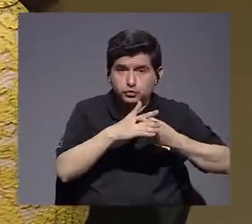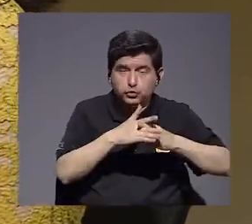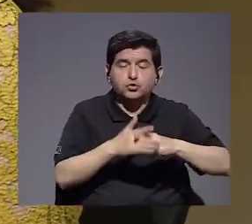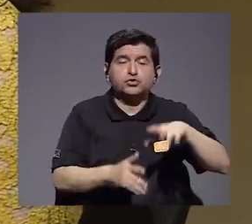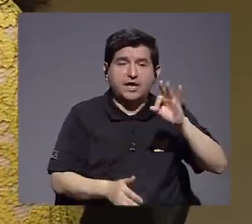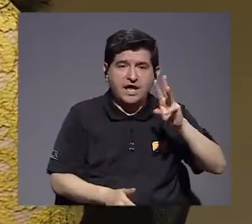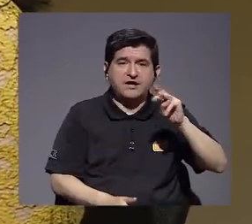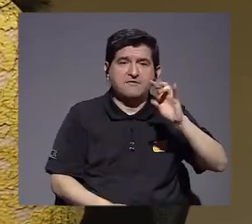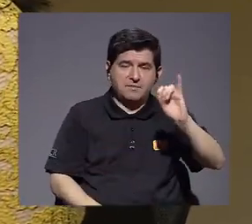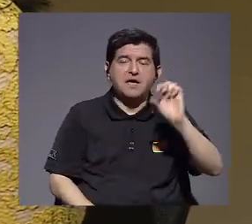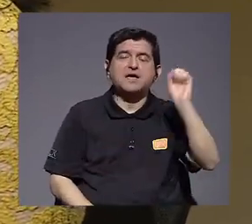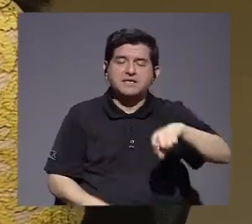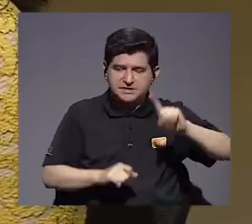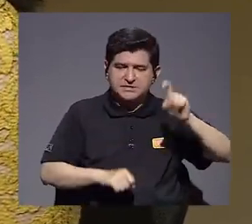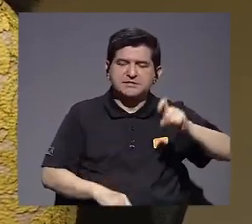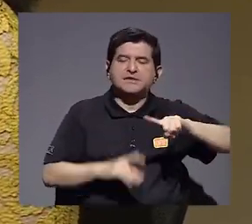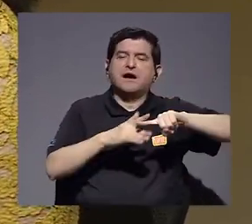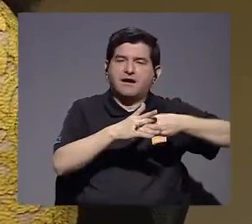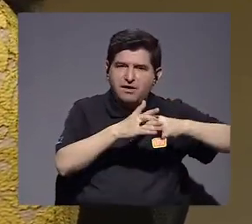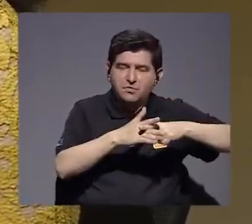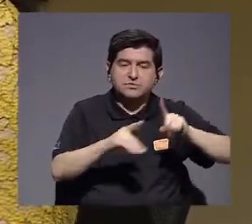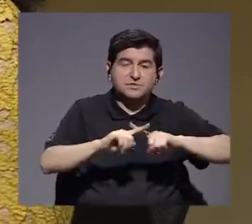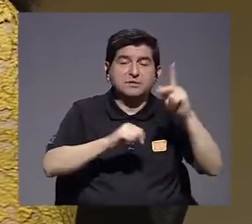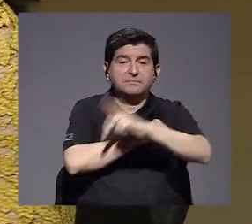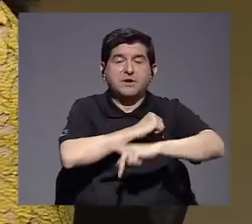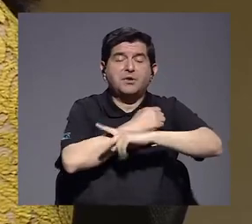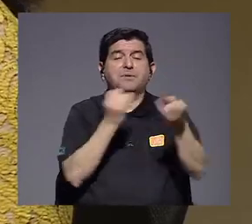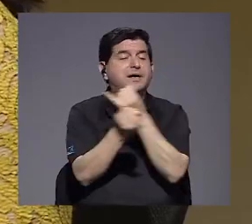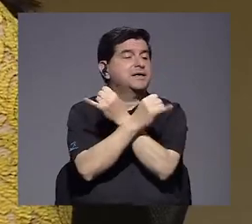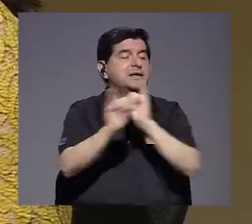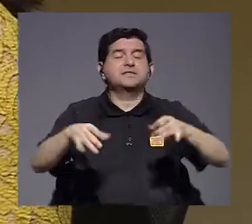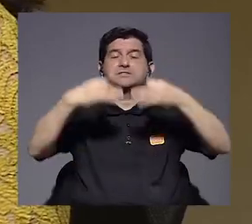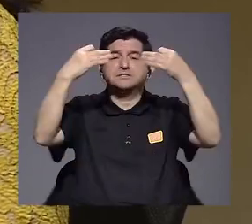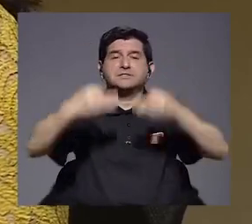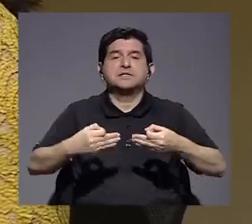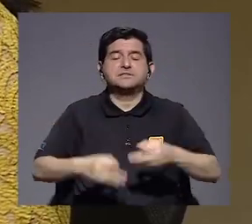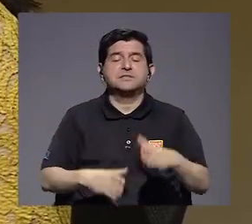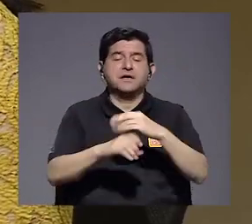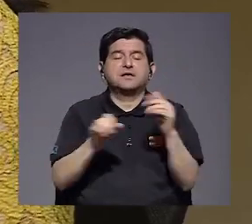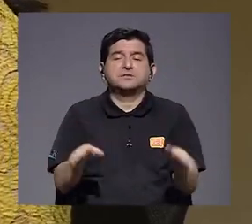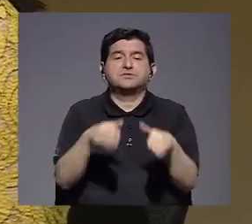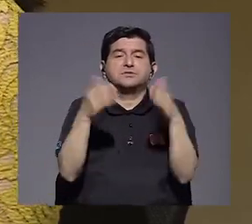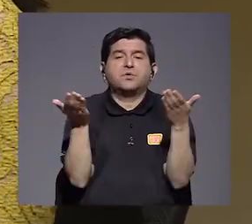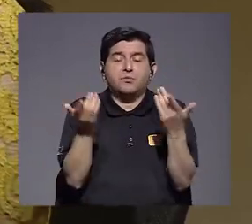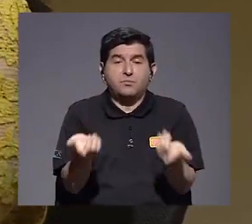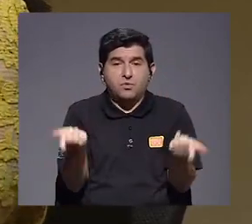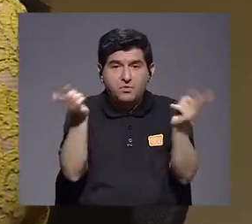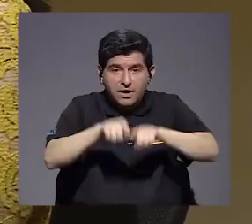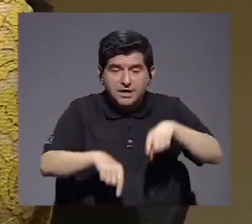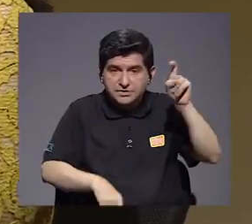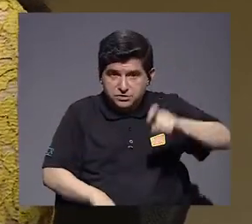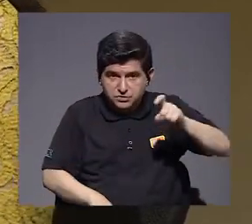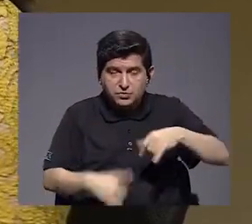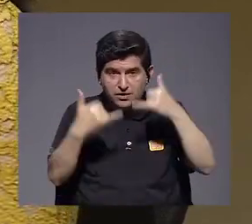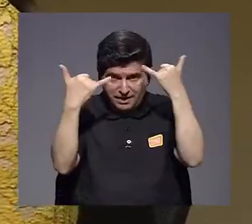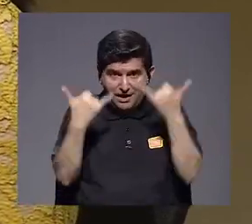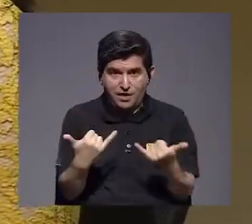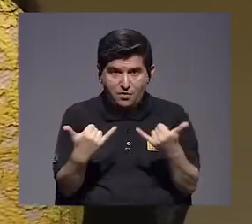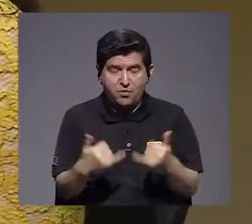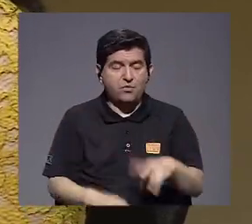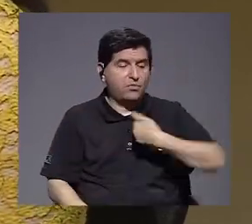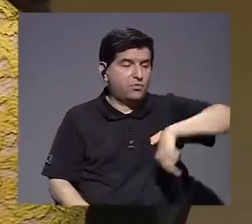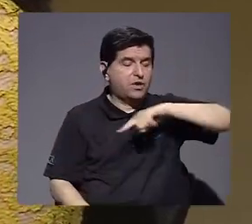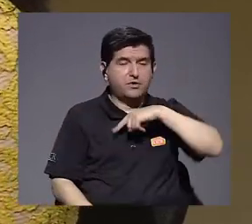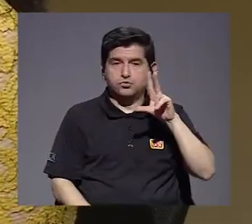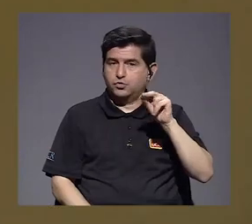Monetario que sí requieren un ajuste, pero el país es soberano para decir de qué manera lo haría. En caso de ser necesario, en este momento